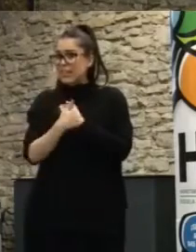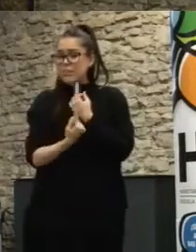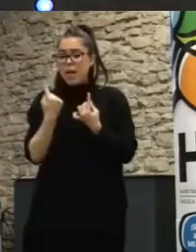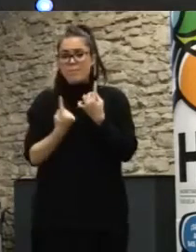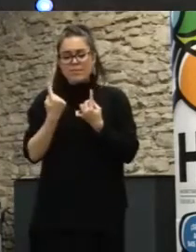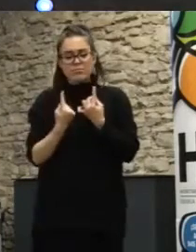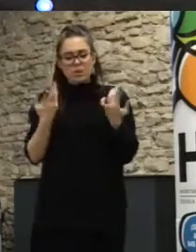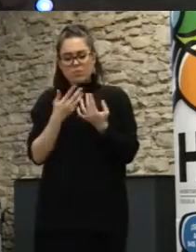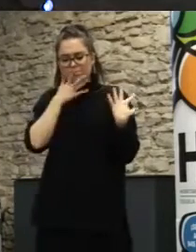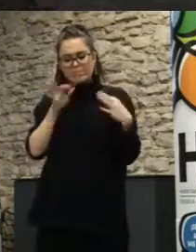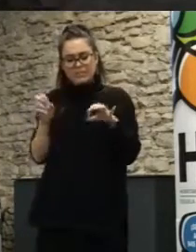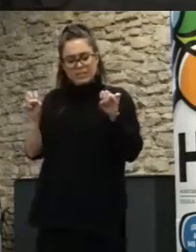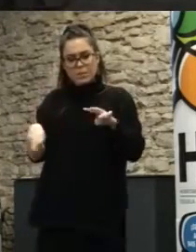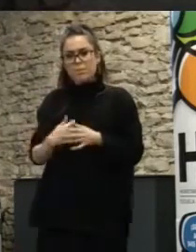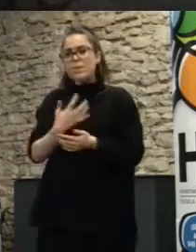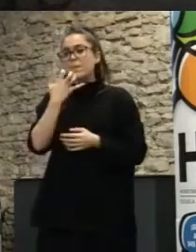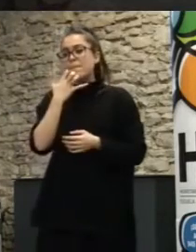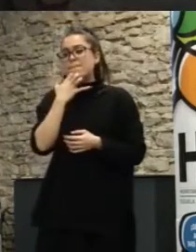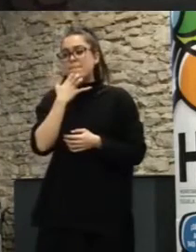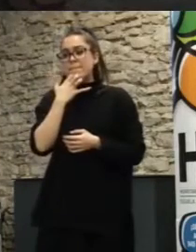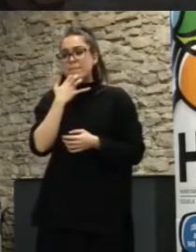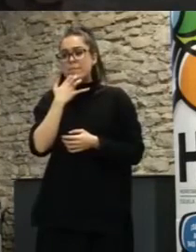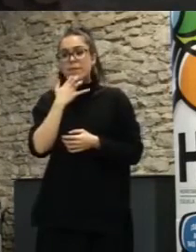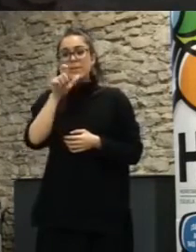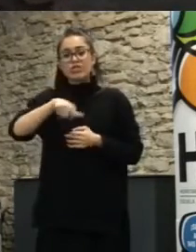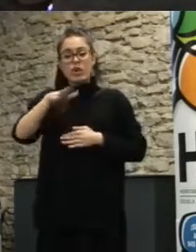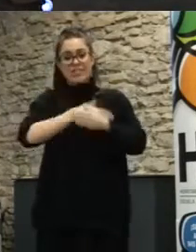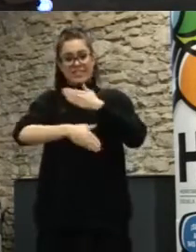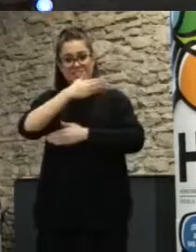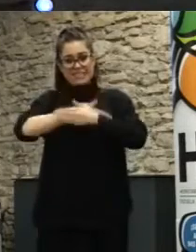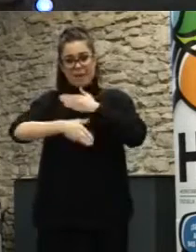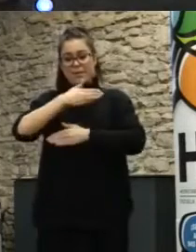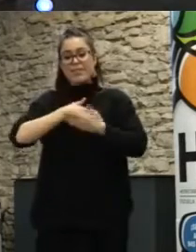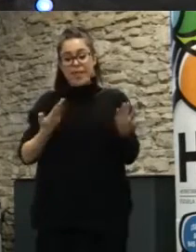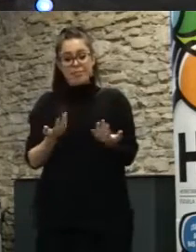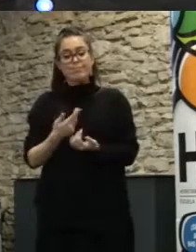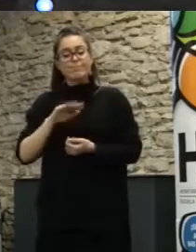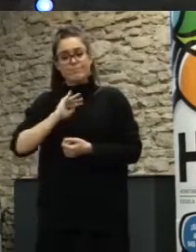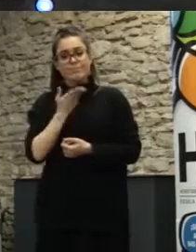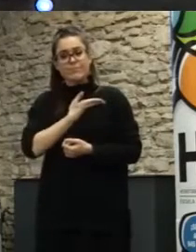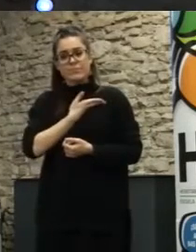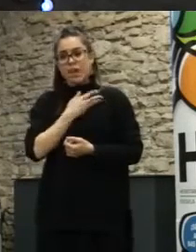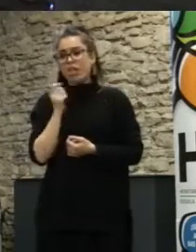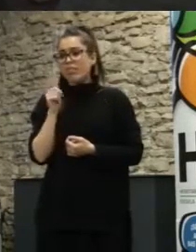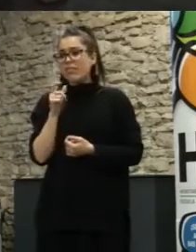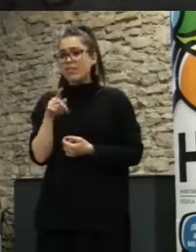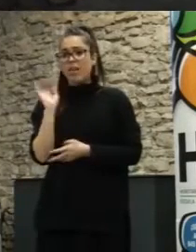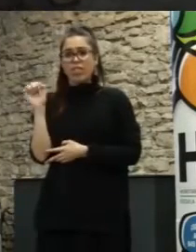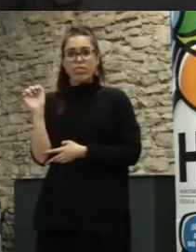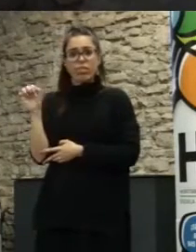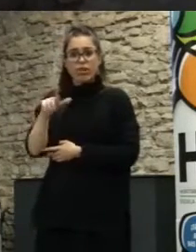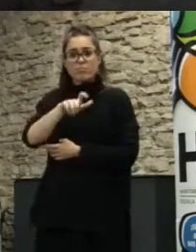Sobre todo los colectivos de personas con discapacidad ponen el dedo en la llaga en este ámbito, es decir, no se tiene en cuenta en muchos procesos